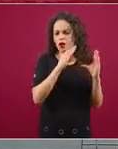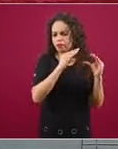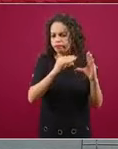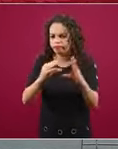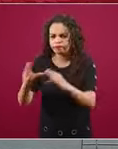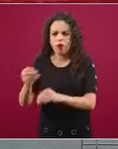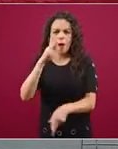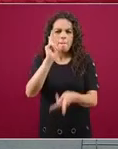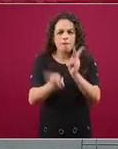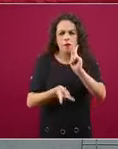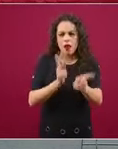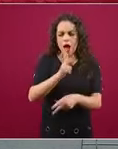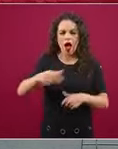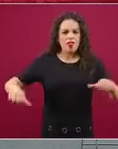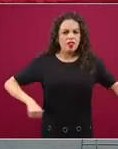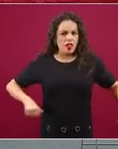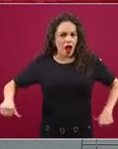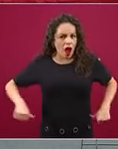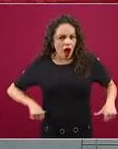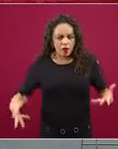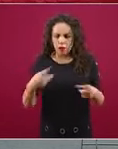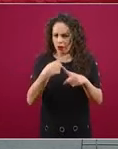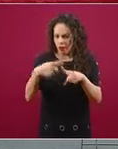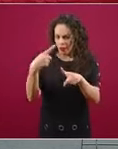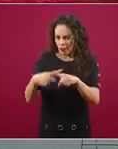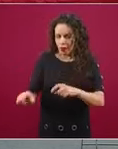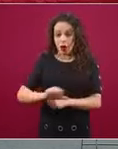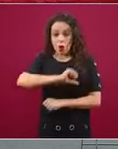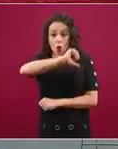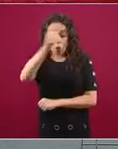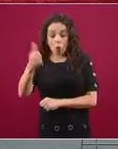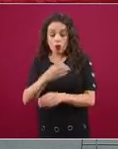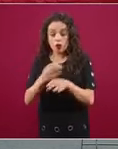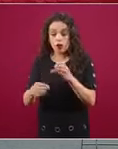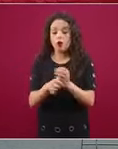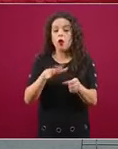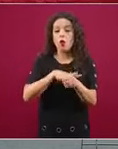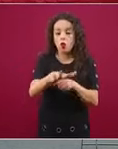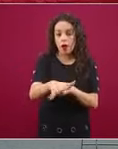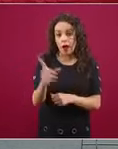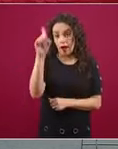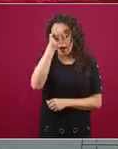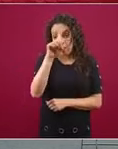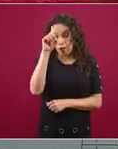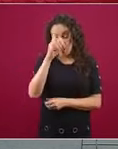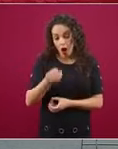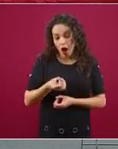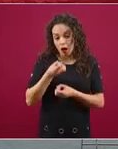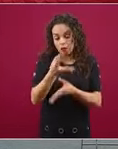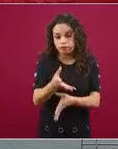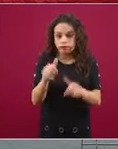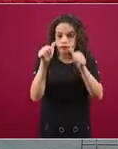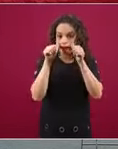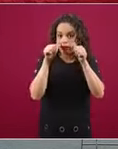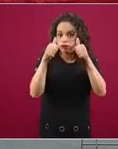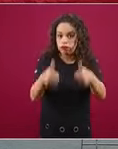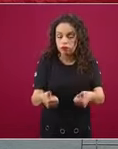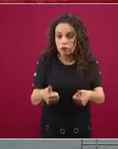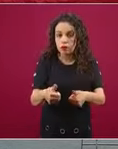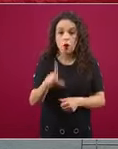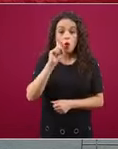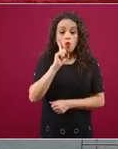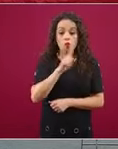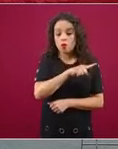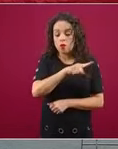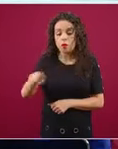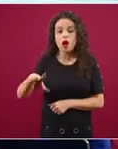teatro. Y el otro gran aspecto es la orientación y atención a mujeres en situación de